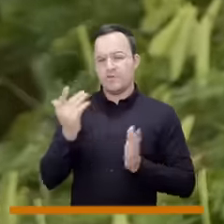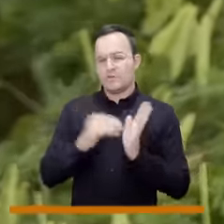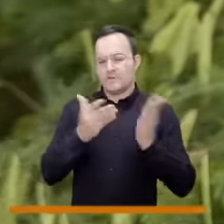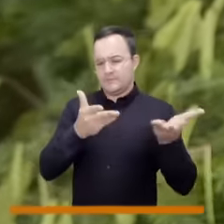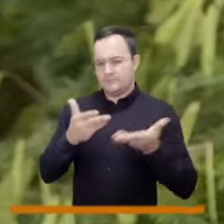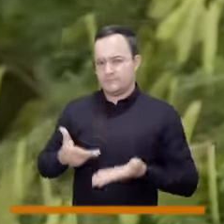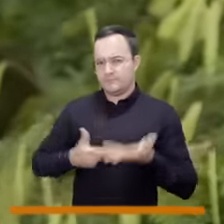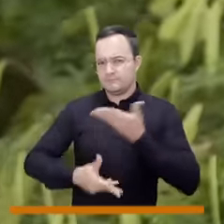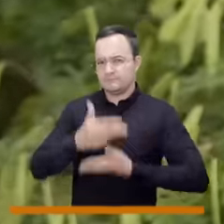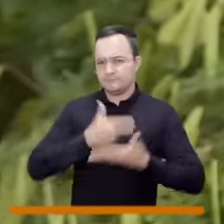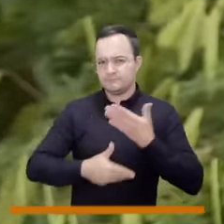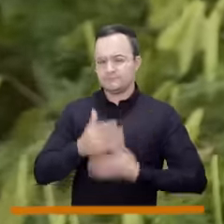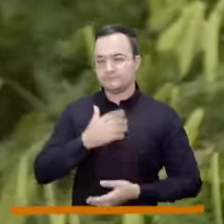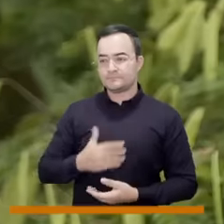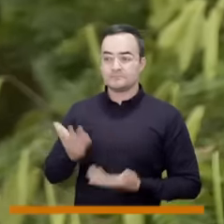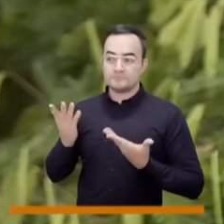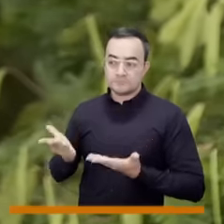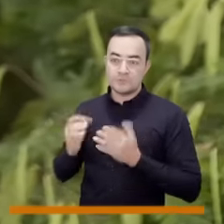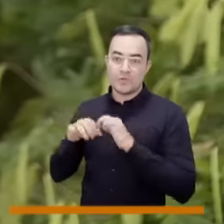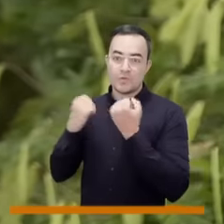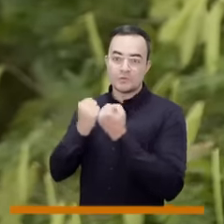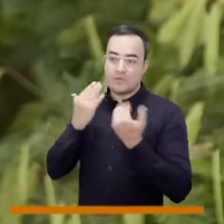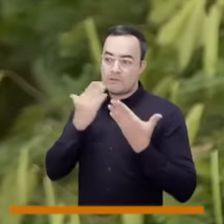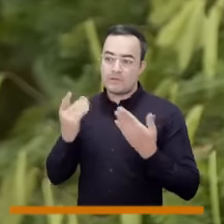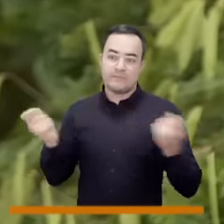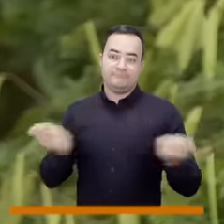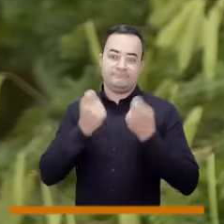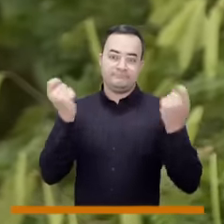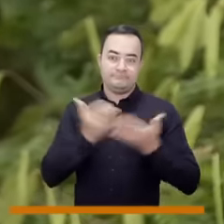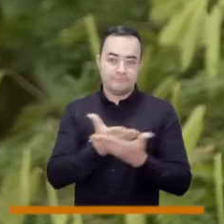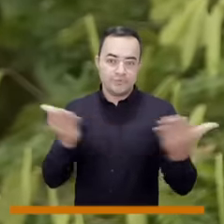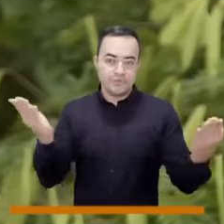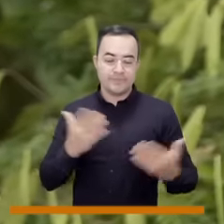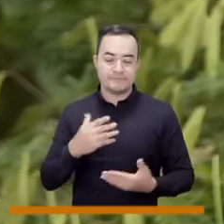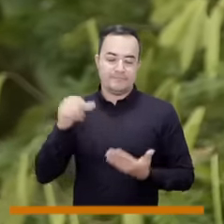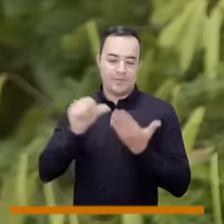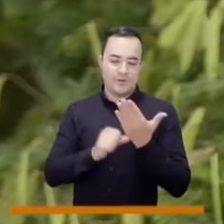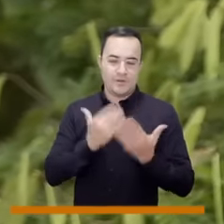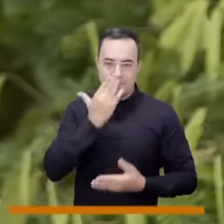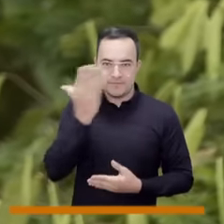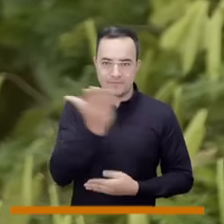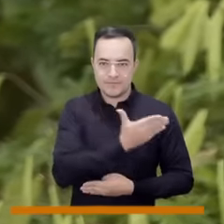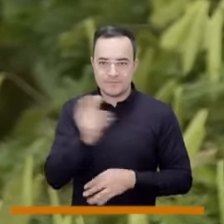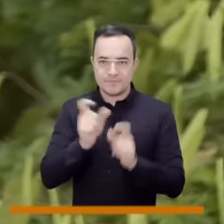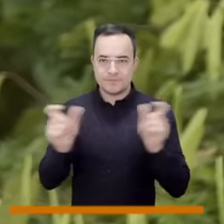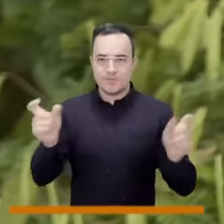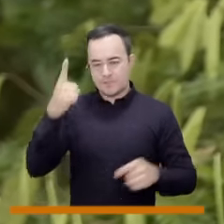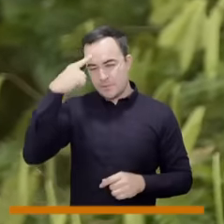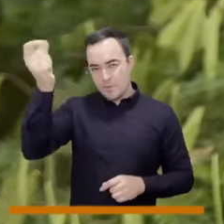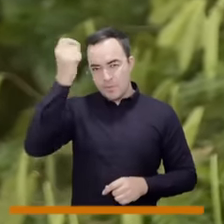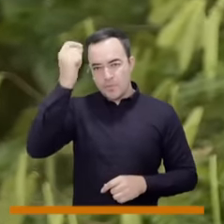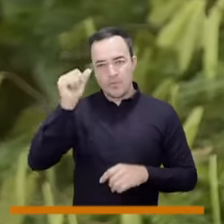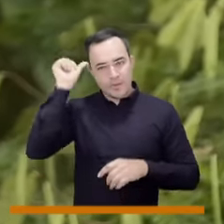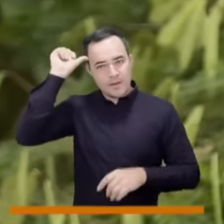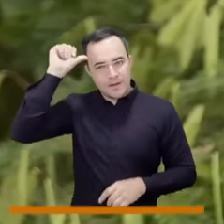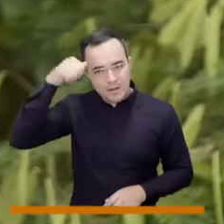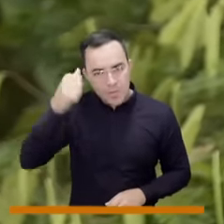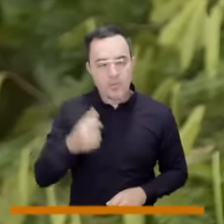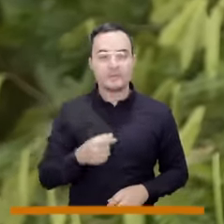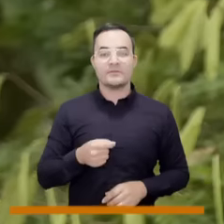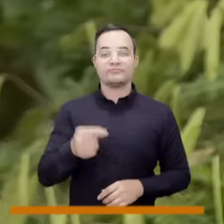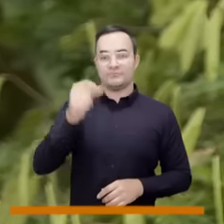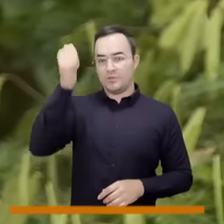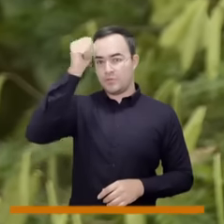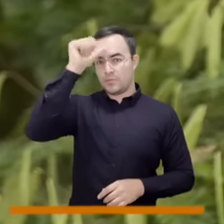reiterando en este espacio previo a las urnas que tenemos la oportunidad de hacer gracias al Consejo de Medellín y nuestro canal Tele